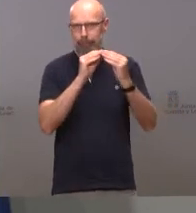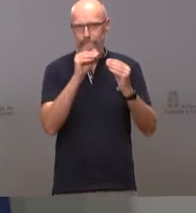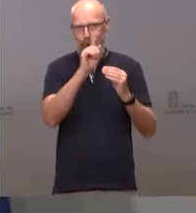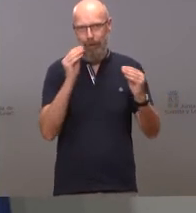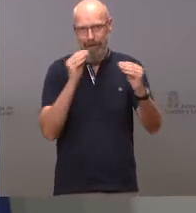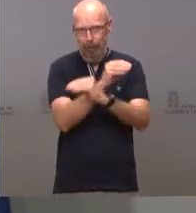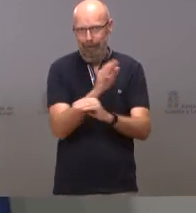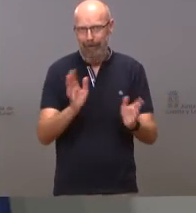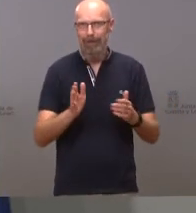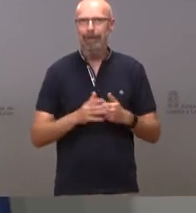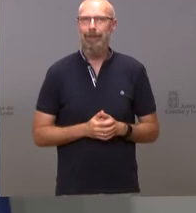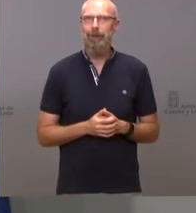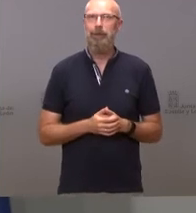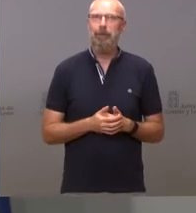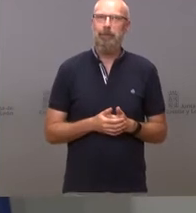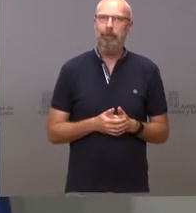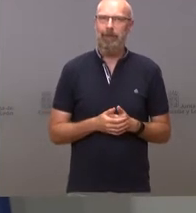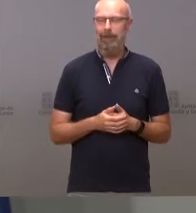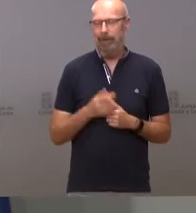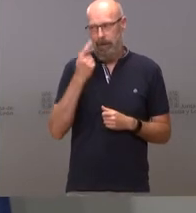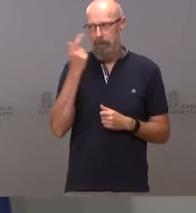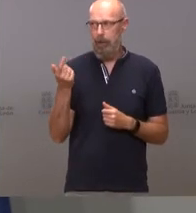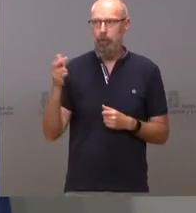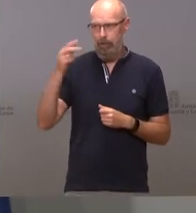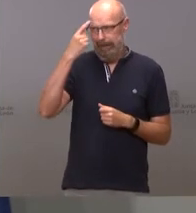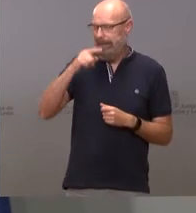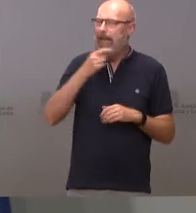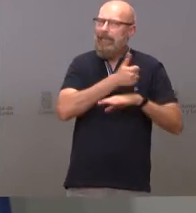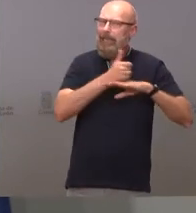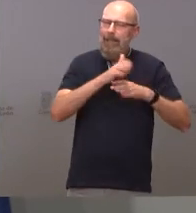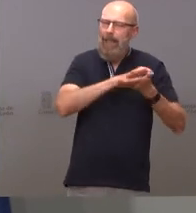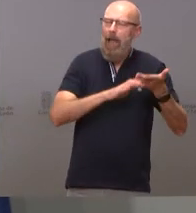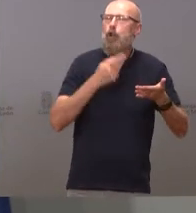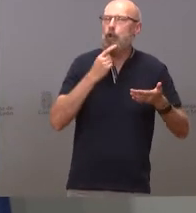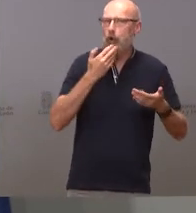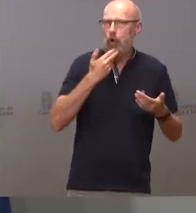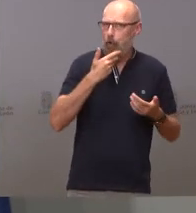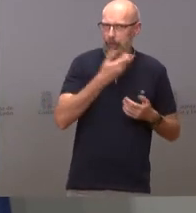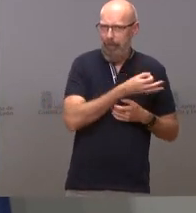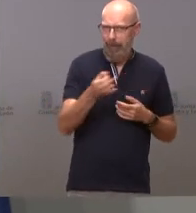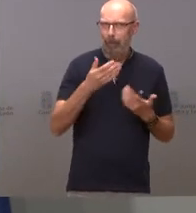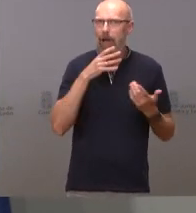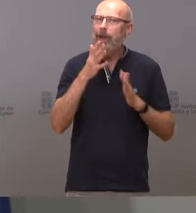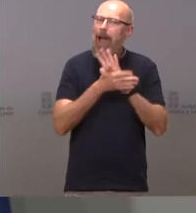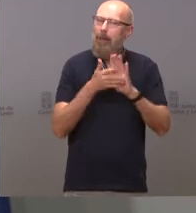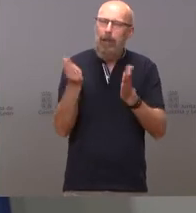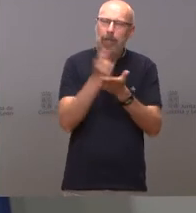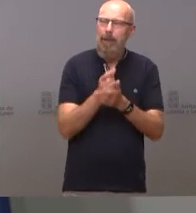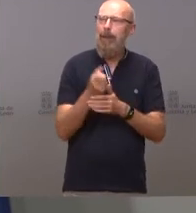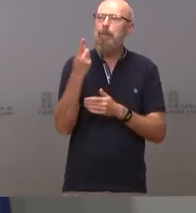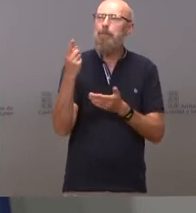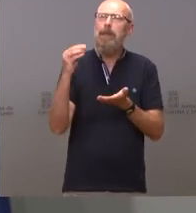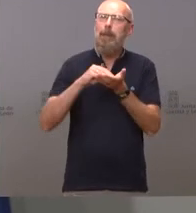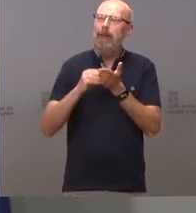documentos y estamos dispuestos a volver a hablar del asunto las veces que haga falta pero por mil veces que se repita una cosa